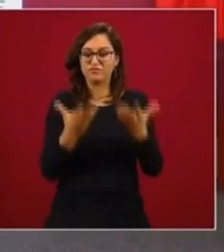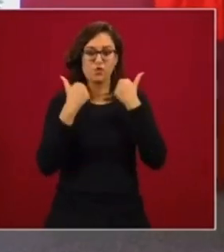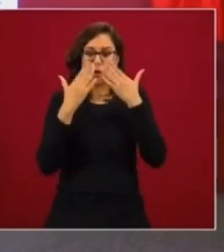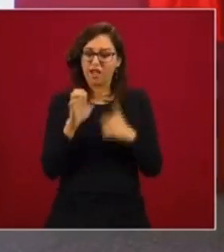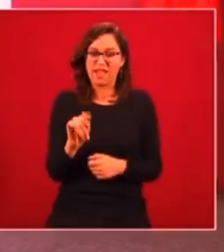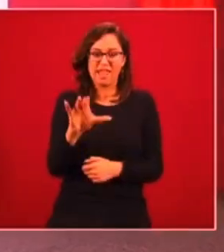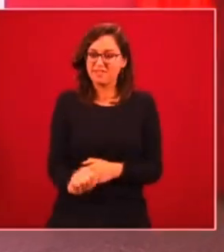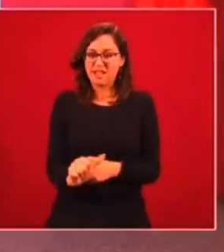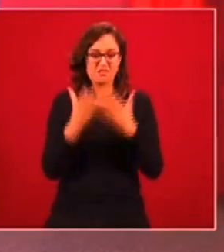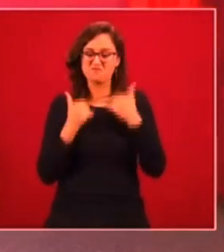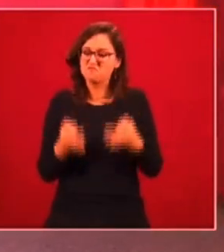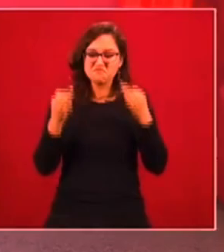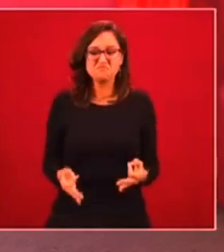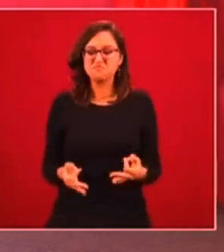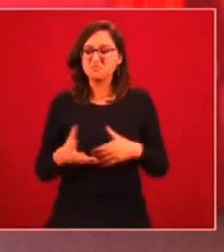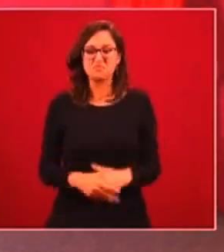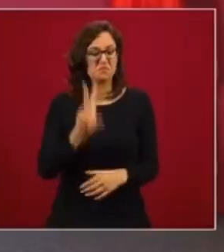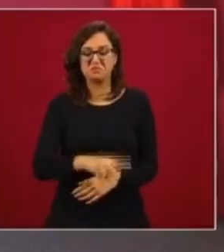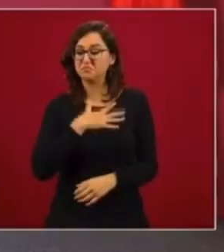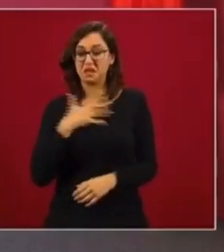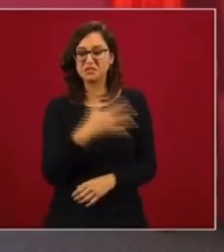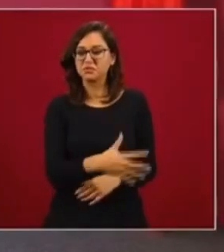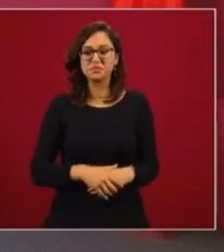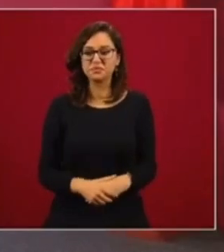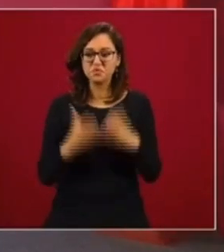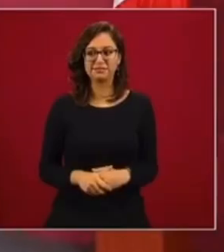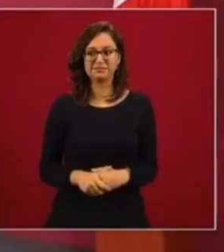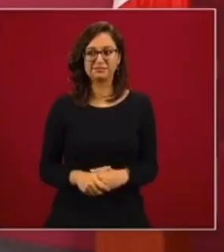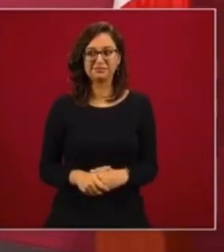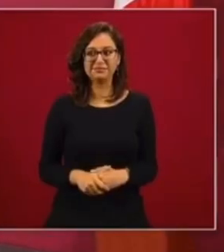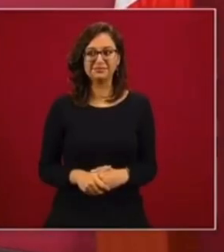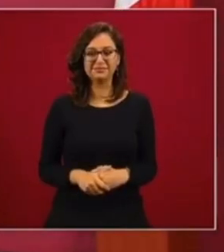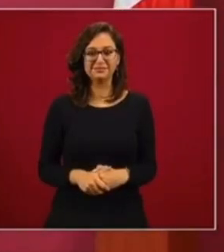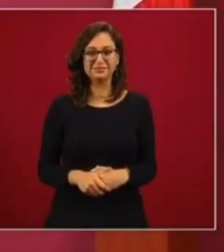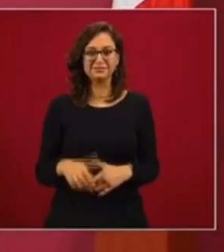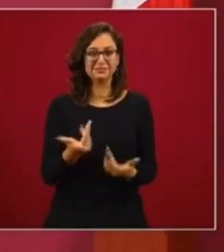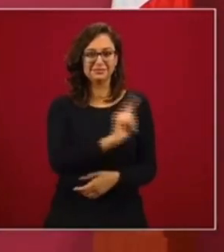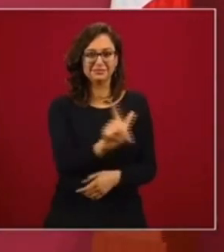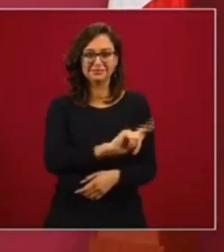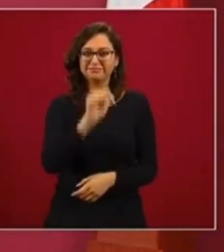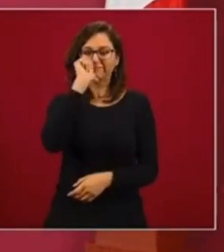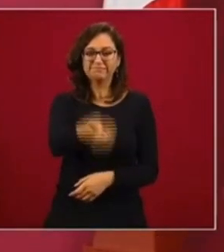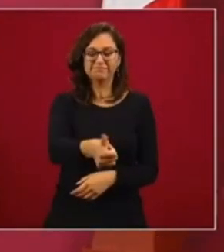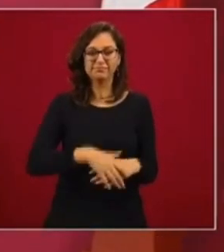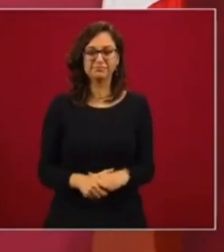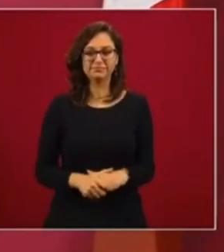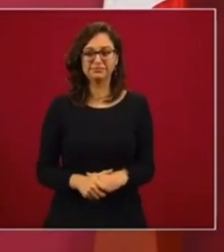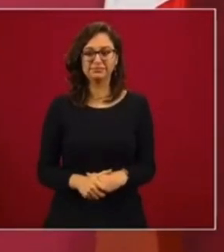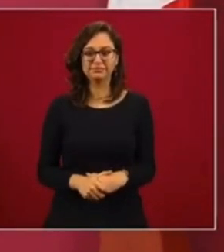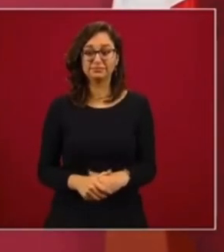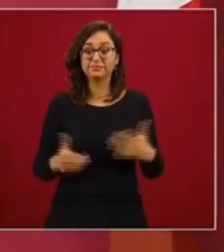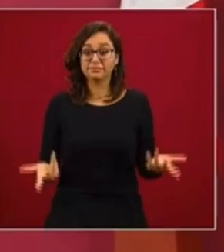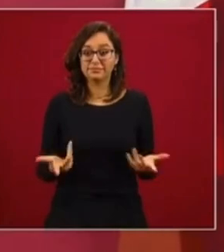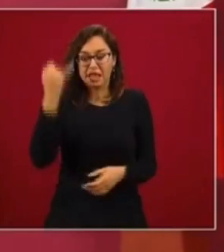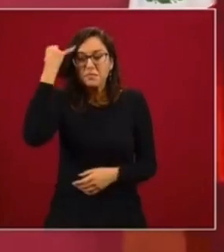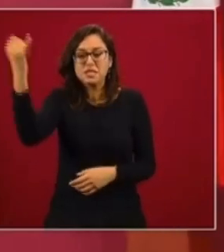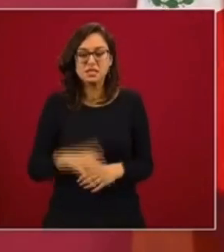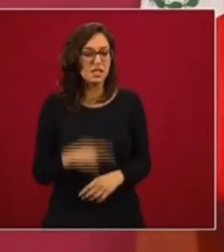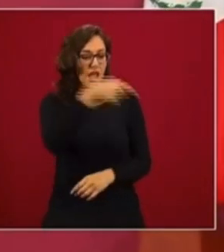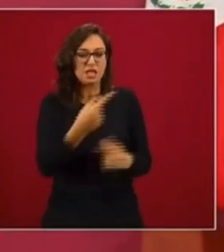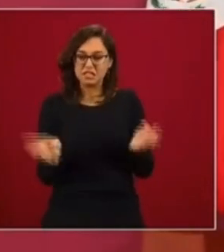escrúpulos, es un pastín inmundo, sin ética, sin profesionalismo. Imagínense, si no hay mala fe,